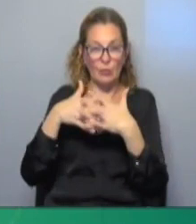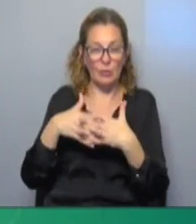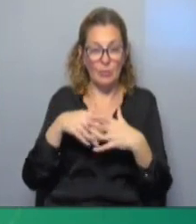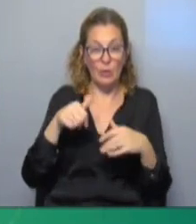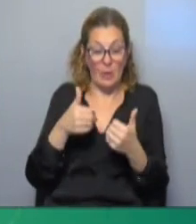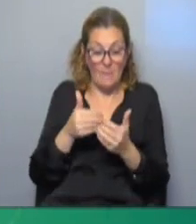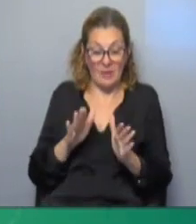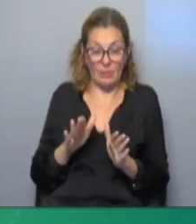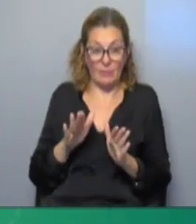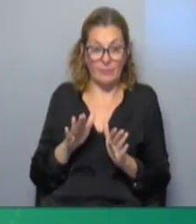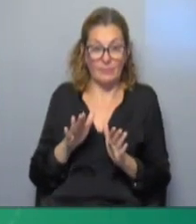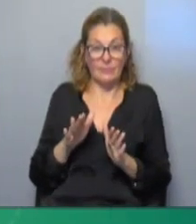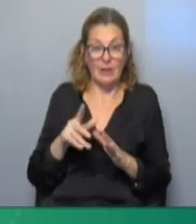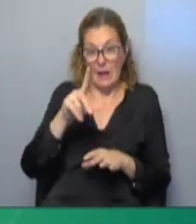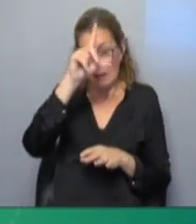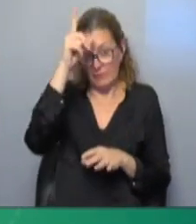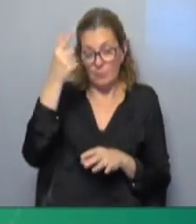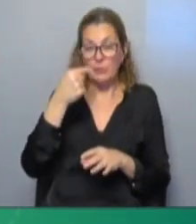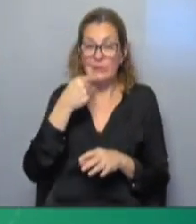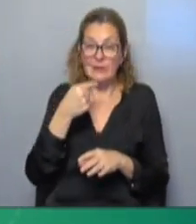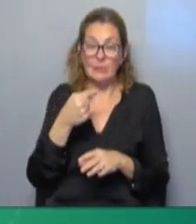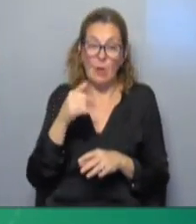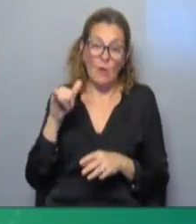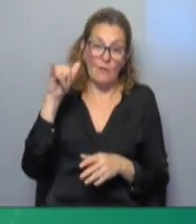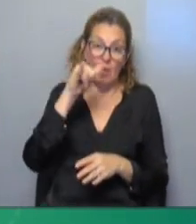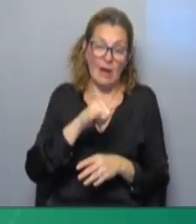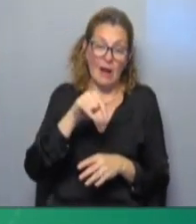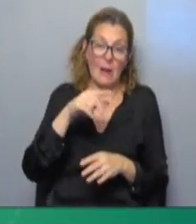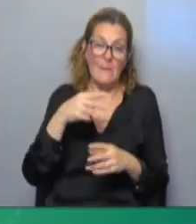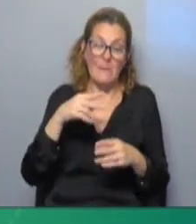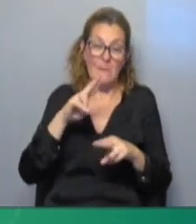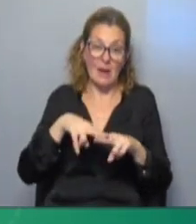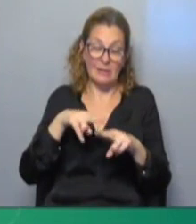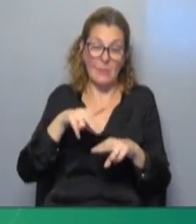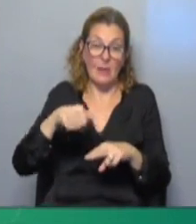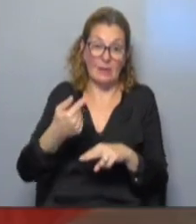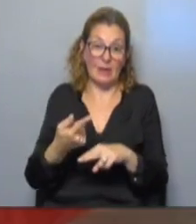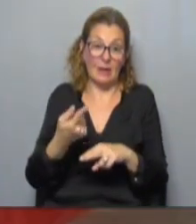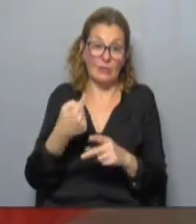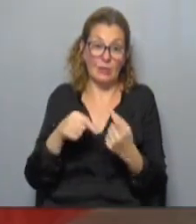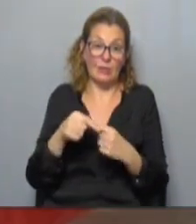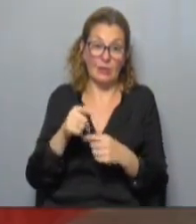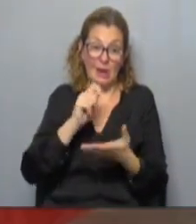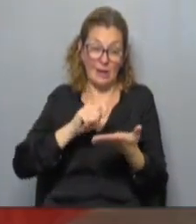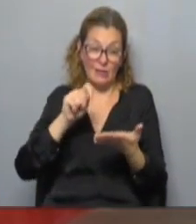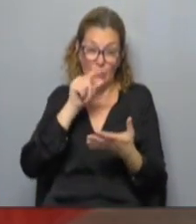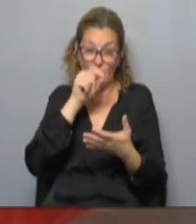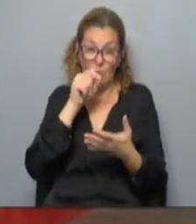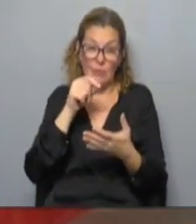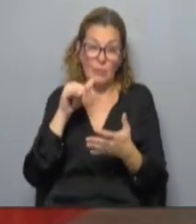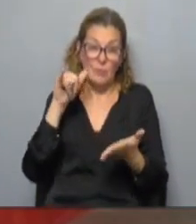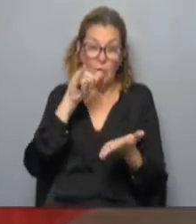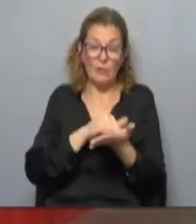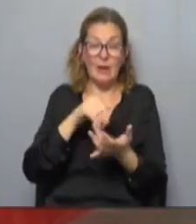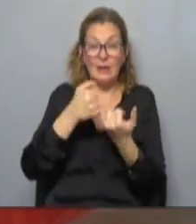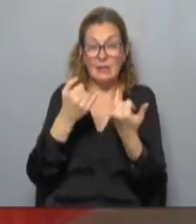comenzó en esta jornada y lacalle tenía previsto viajar este martes o sea mañana textualmente escribió en twitter debido al viaje en